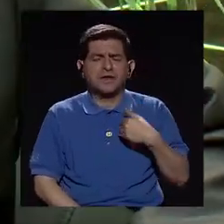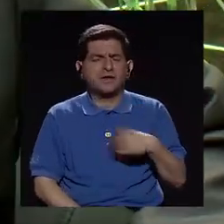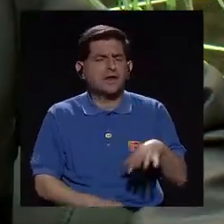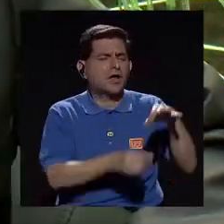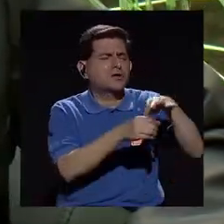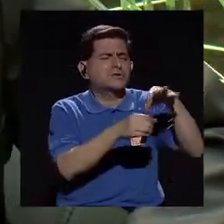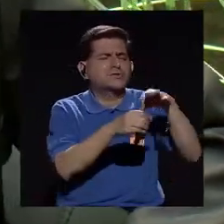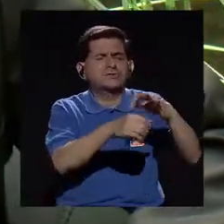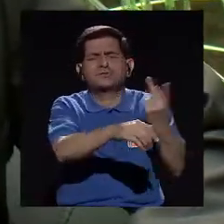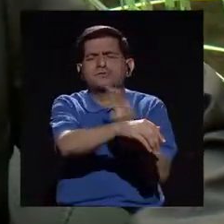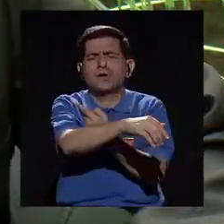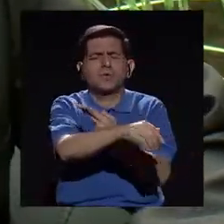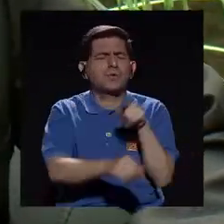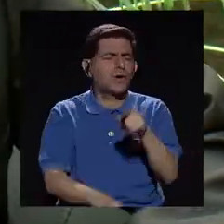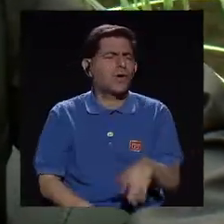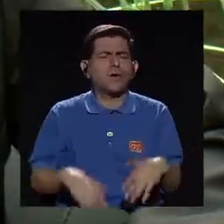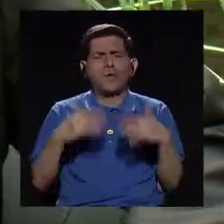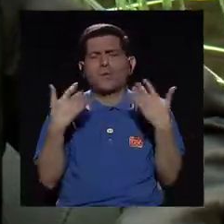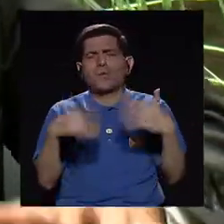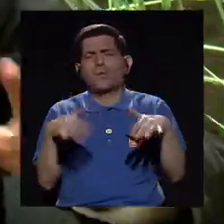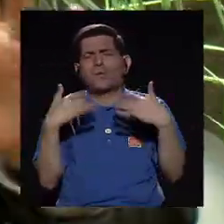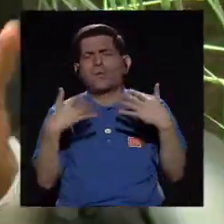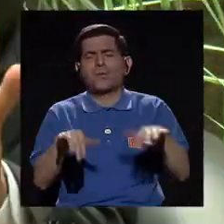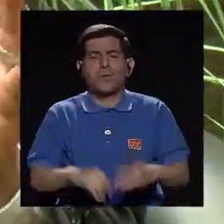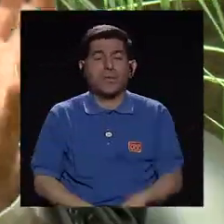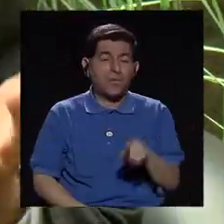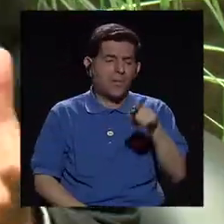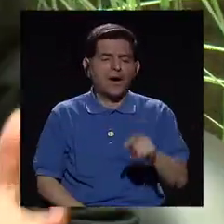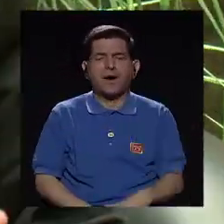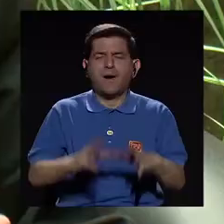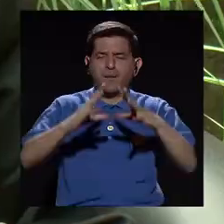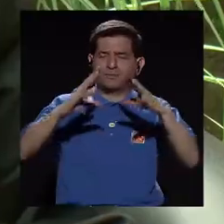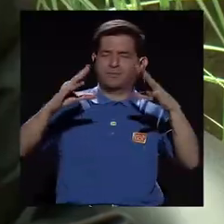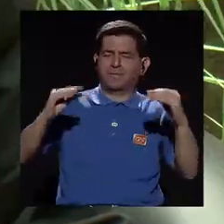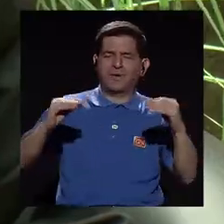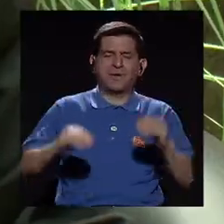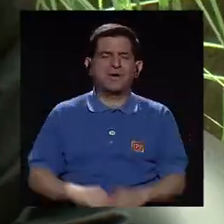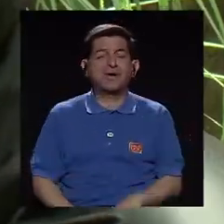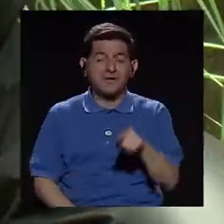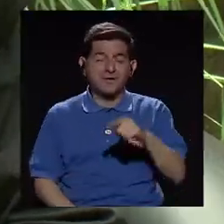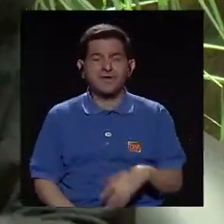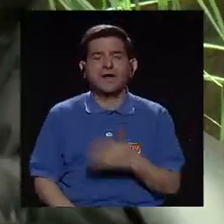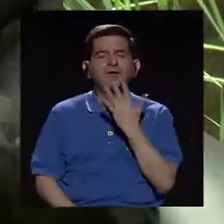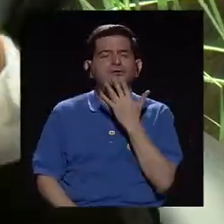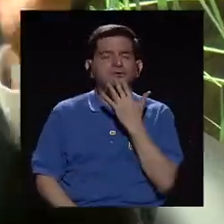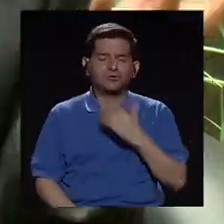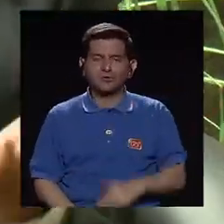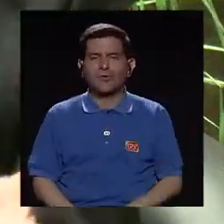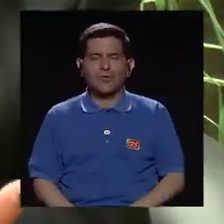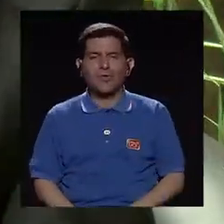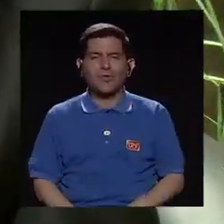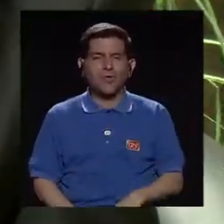tenía una huerta que era una delicia. Aquellas papayas anaranjadas,